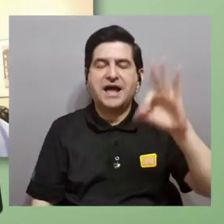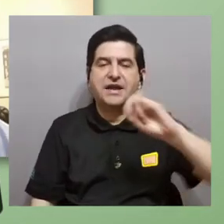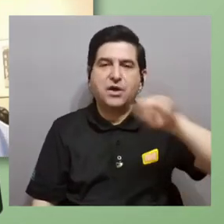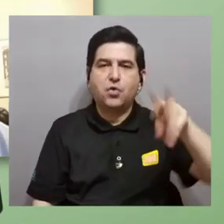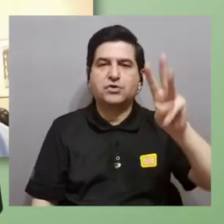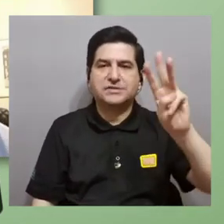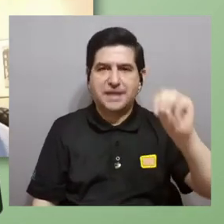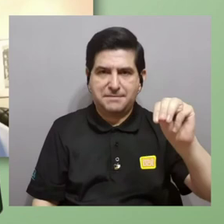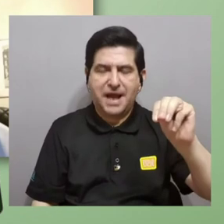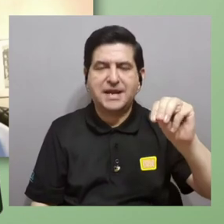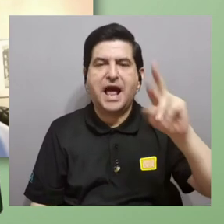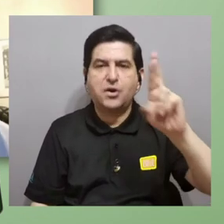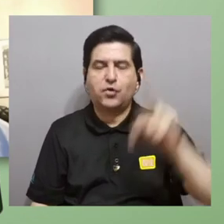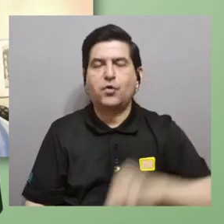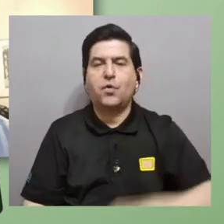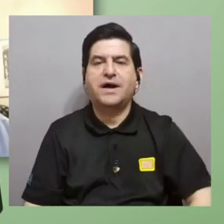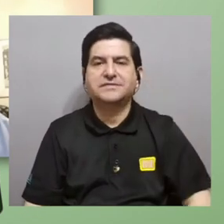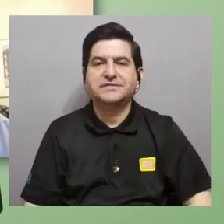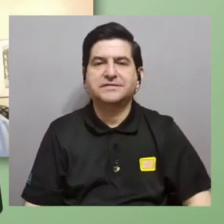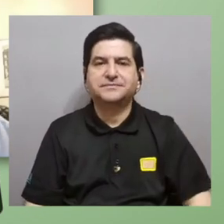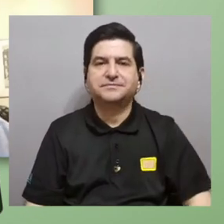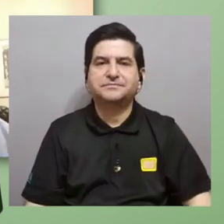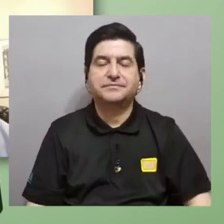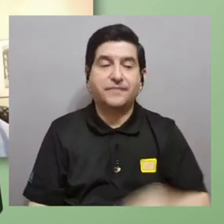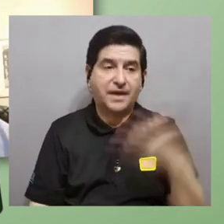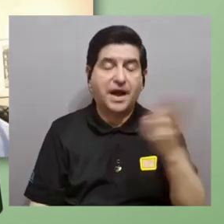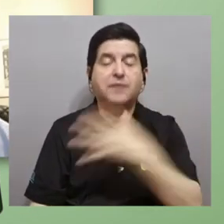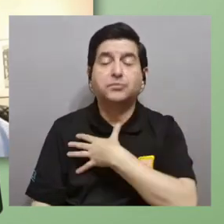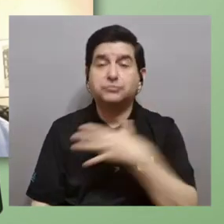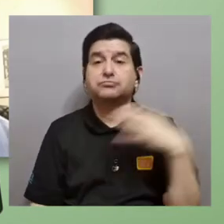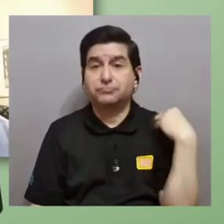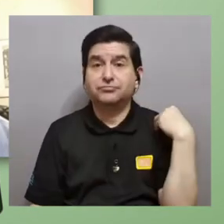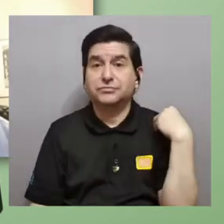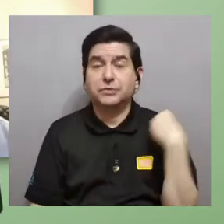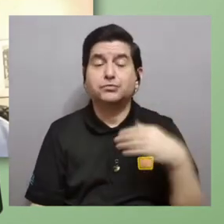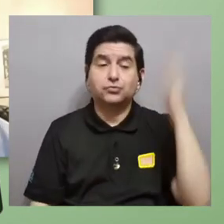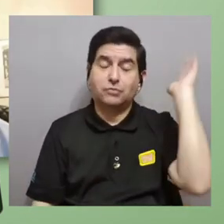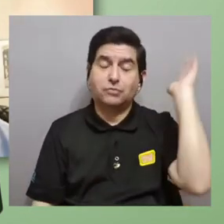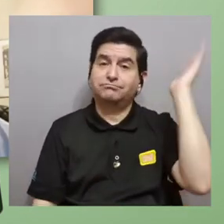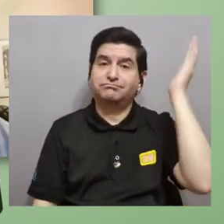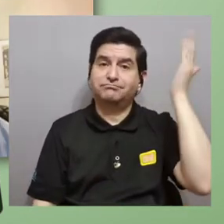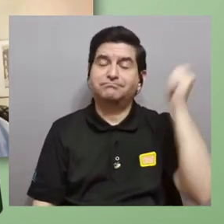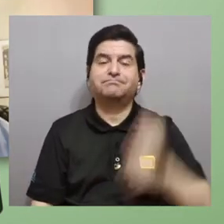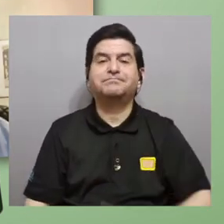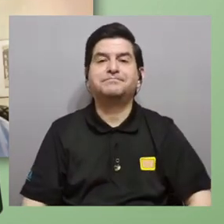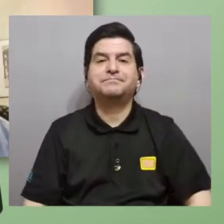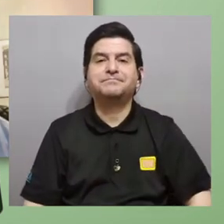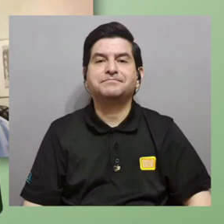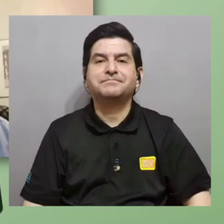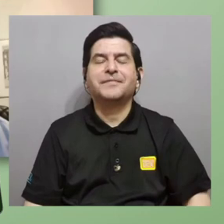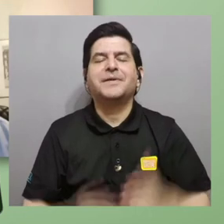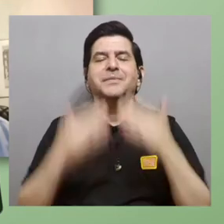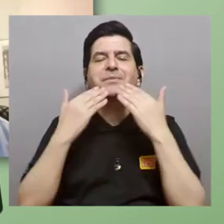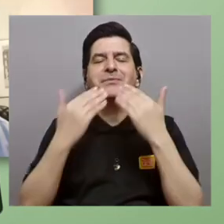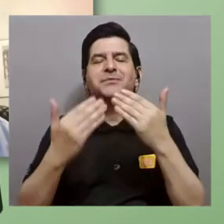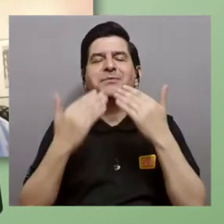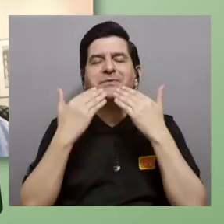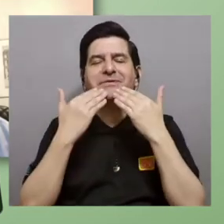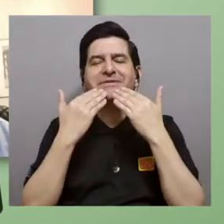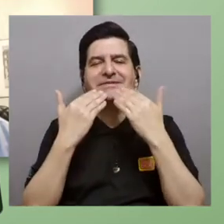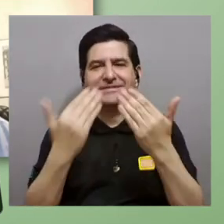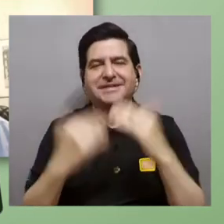Mariano Rojas ambos les gustó mucho las exposiciones también muchísimas gracias